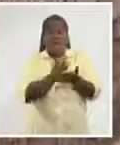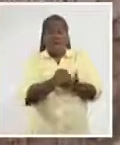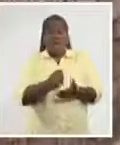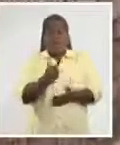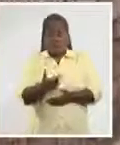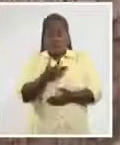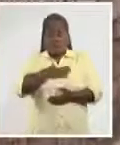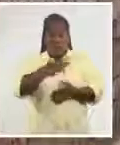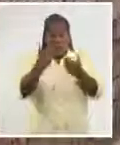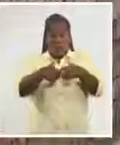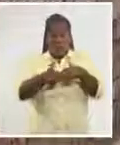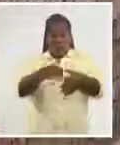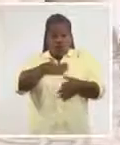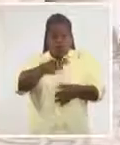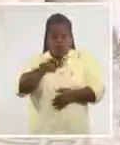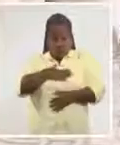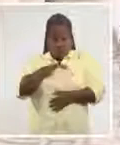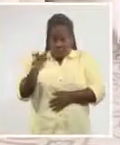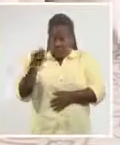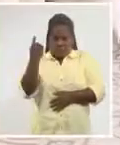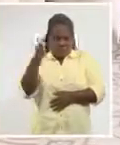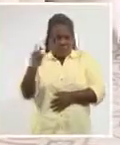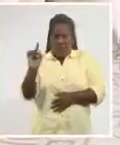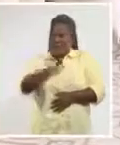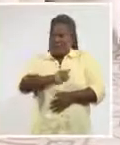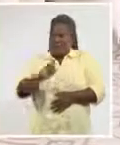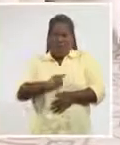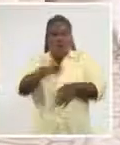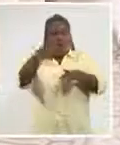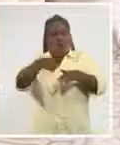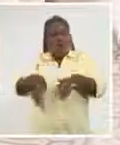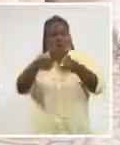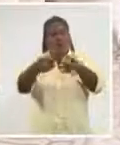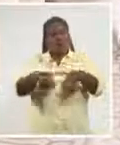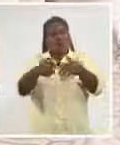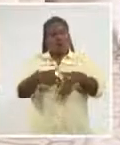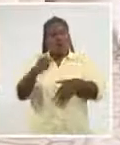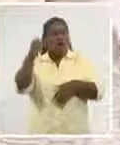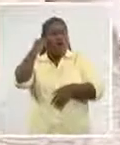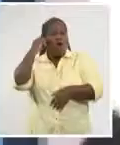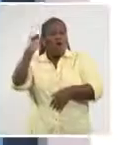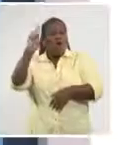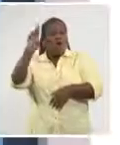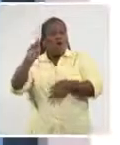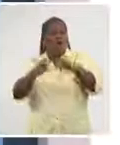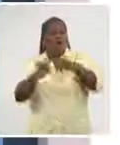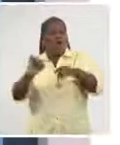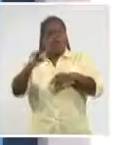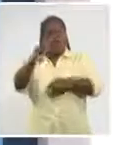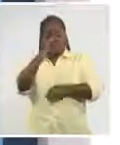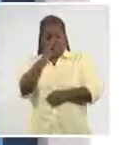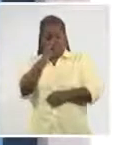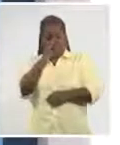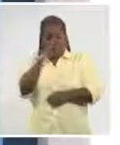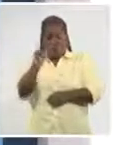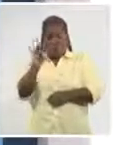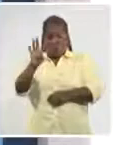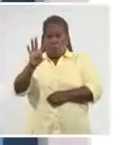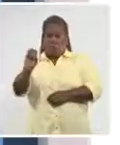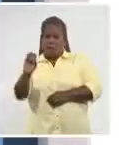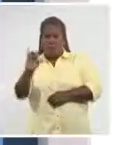producción como artista del libro, la producción de El Fortín, que hace los originales múltiples, de 50, de 60, de 40 ejemplares,